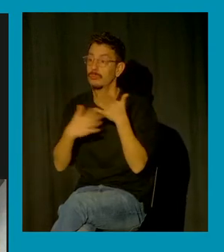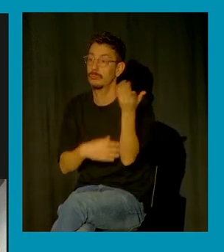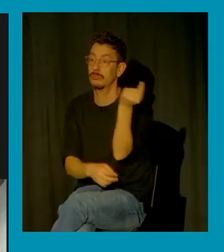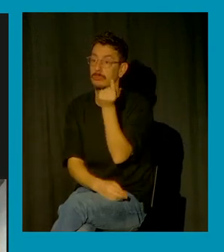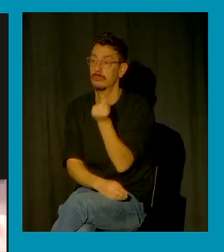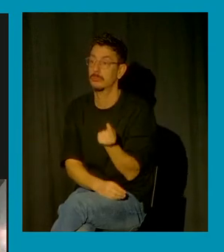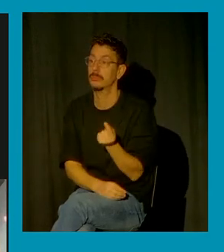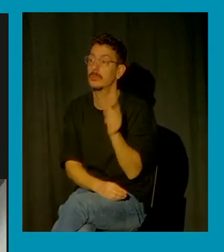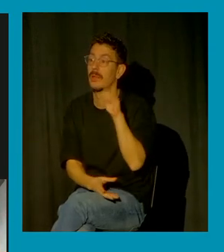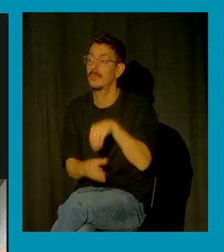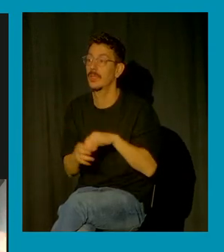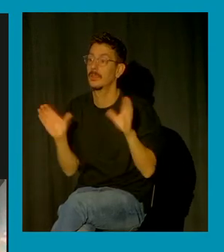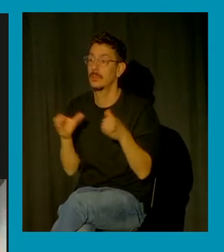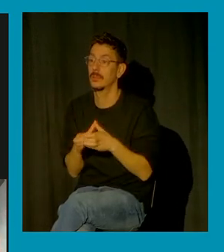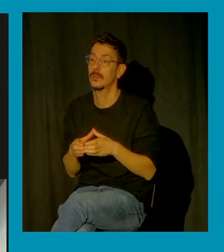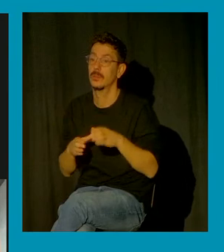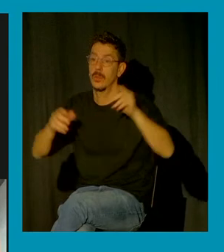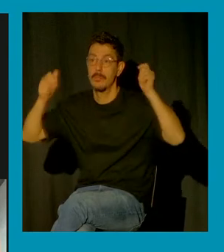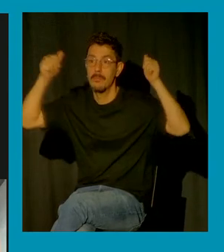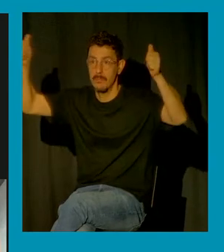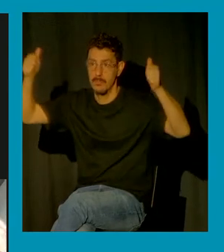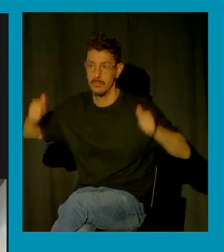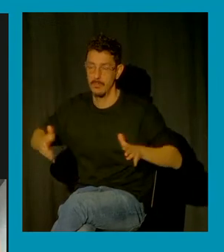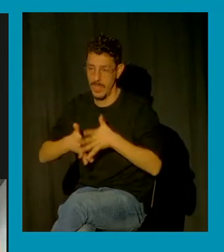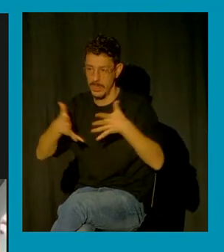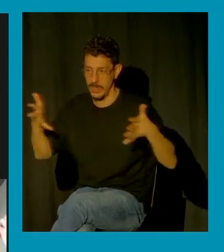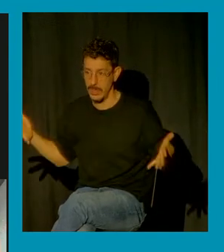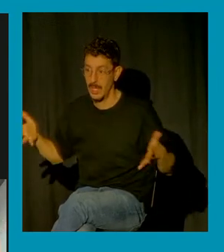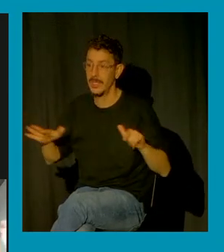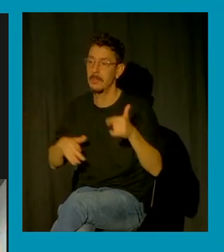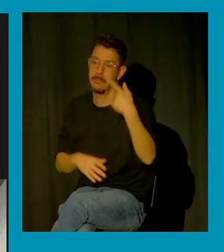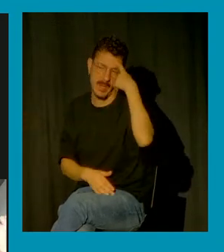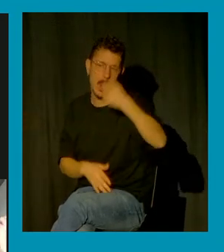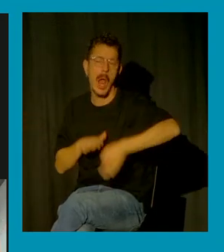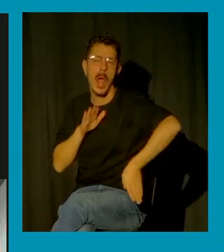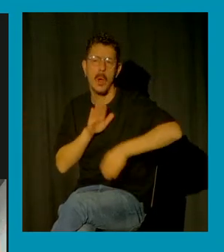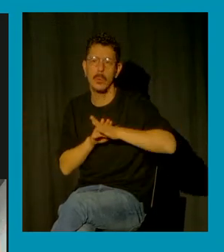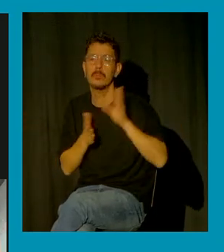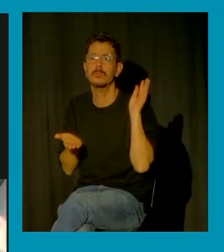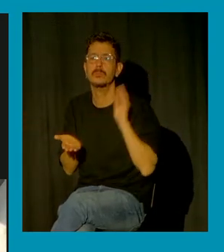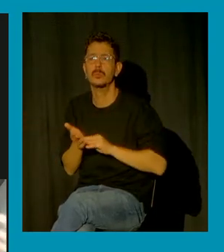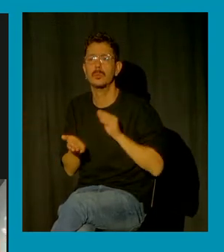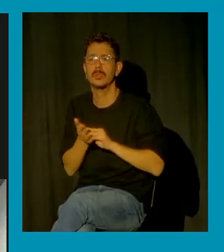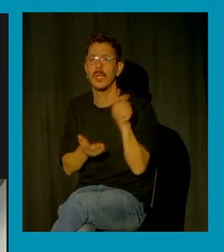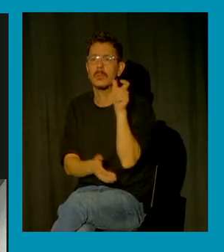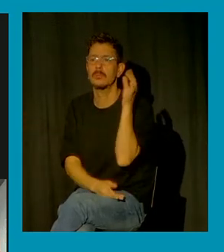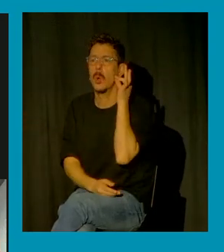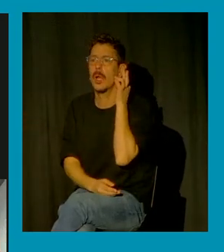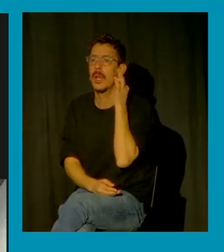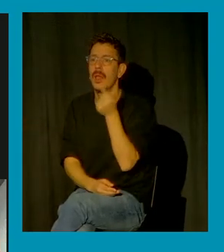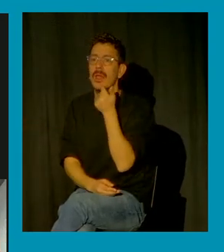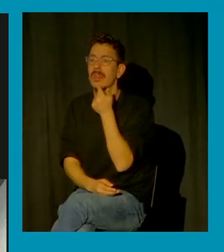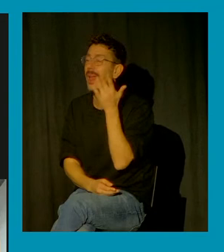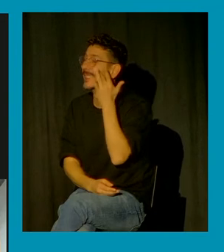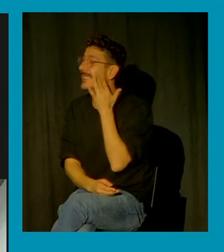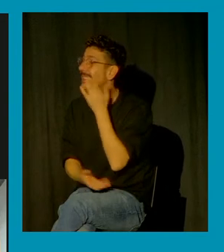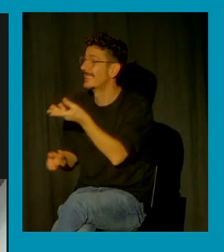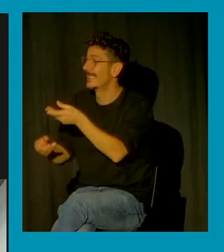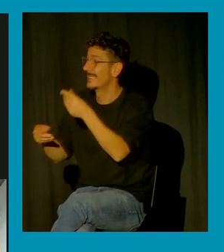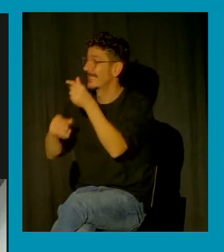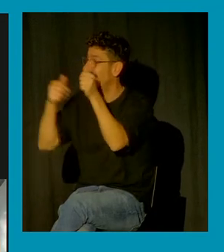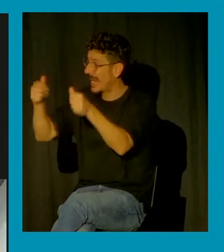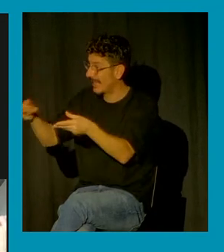comparsa en grande y todavía recuerdo cómo se acercaban muchísimas mujeres a pedirnos el cartel para llevárselo a casa